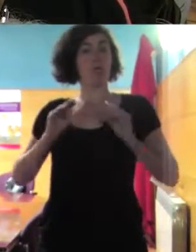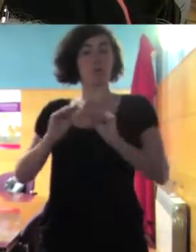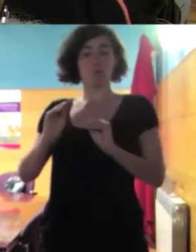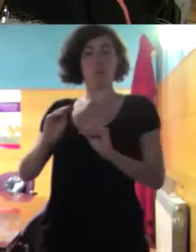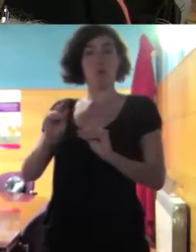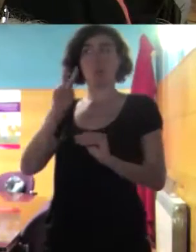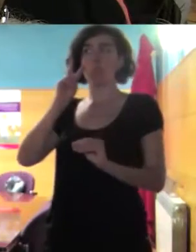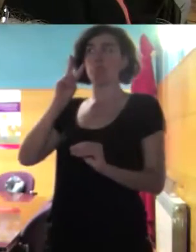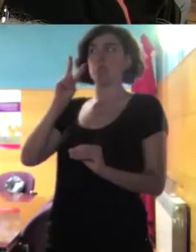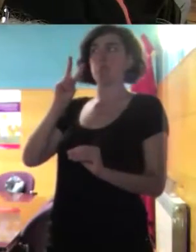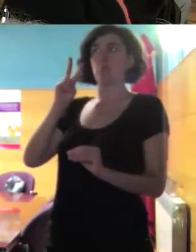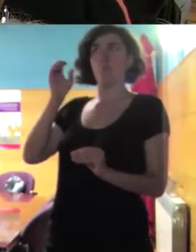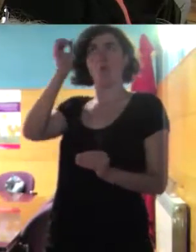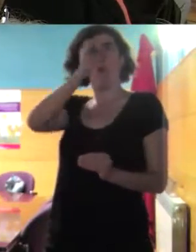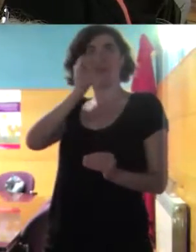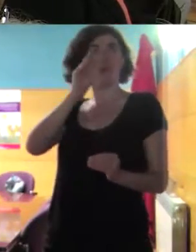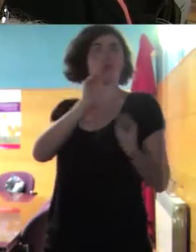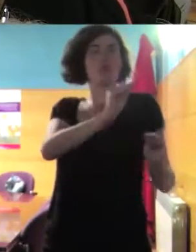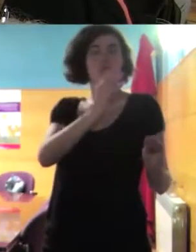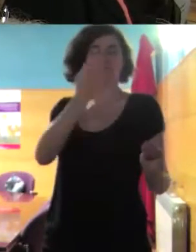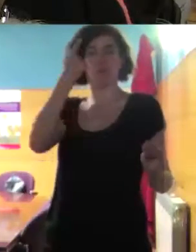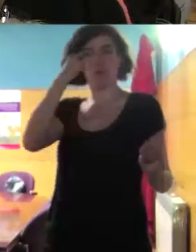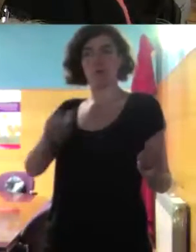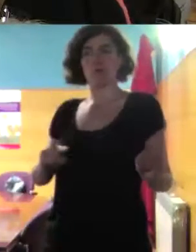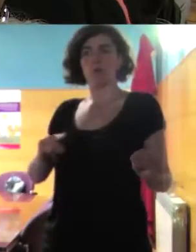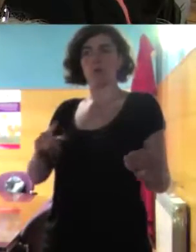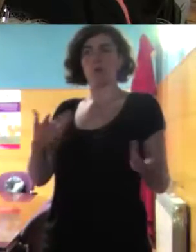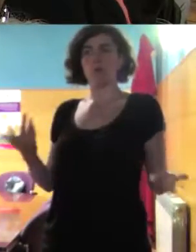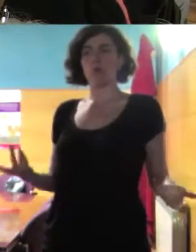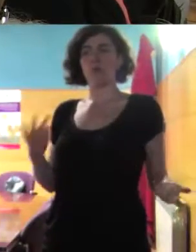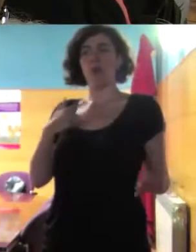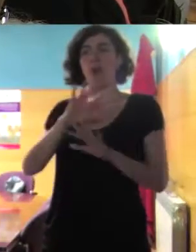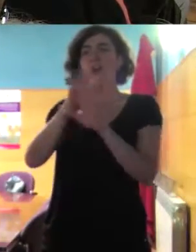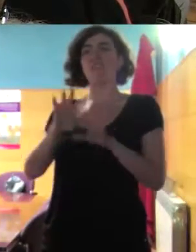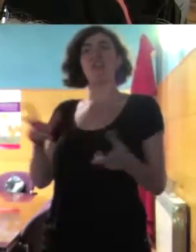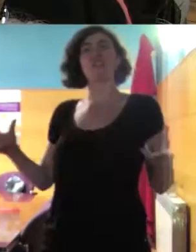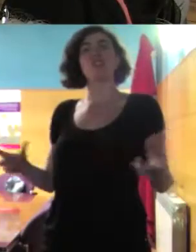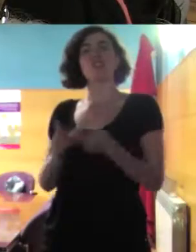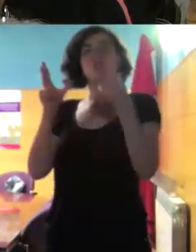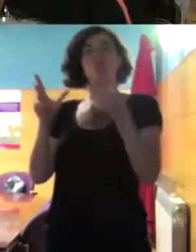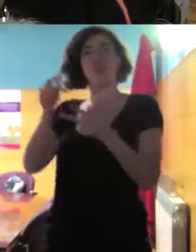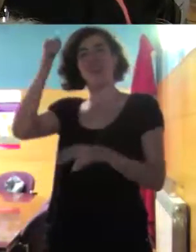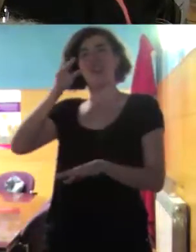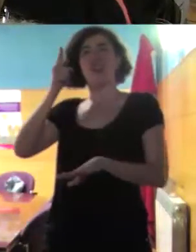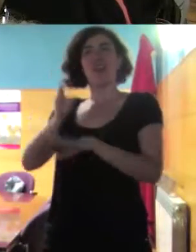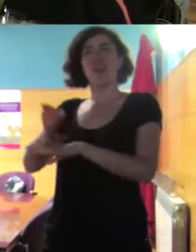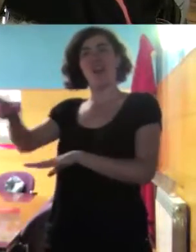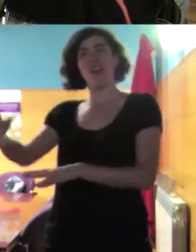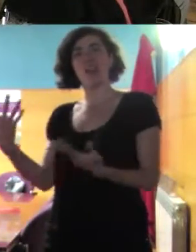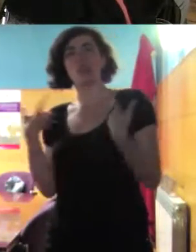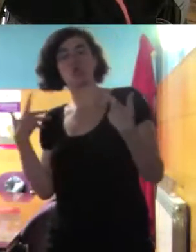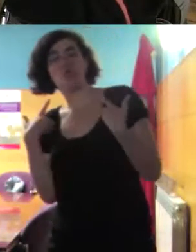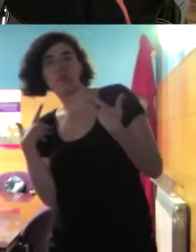y además hacemos un diagnóstico de bueno pues es una víctima de su sociedad patriarcal ¿no? ¿cuál es la reacción?